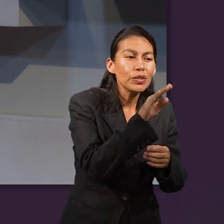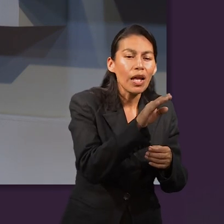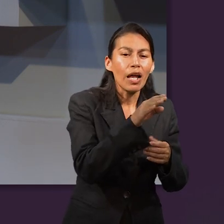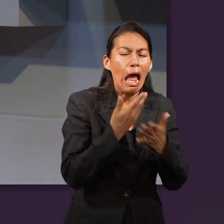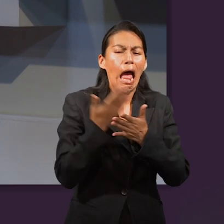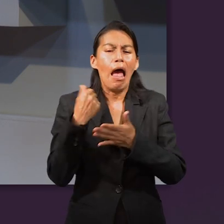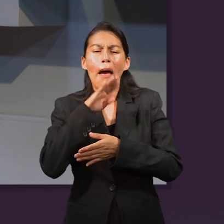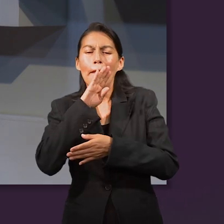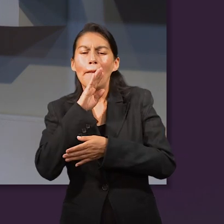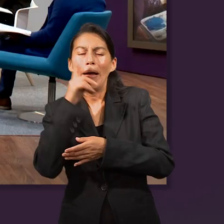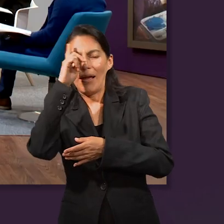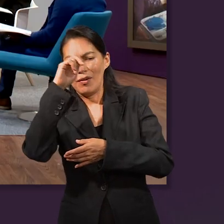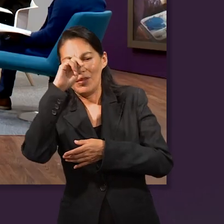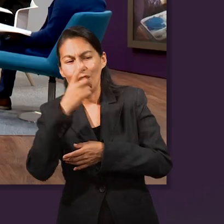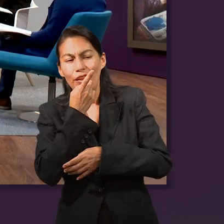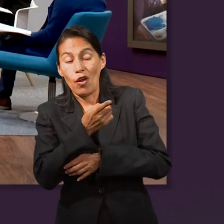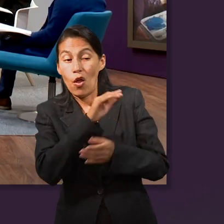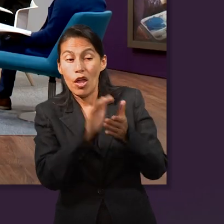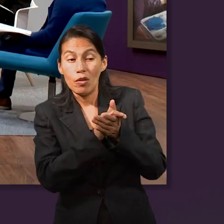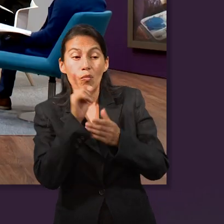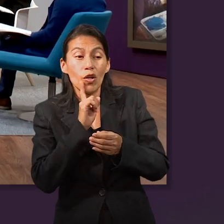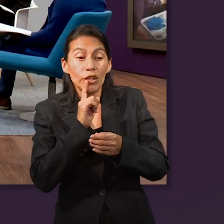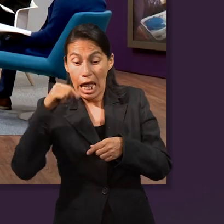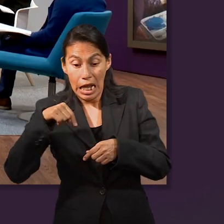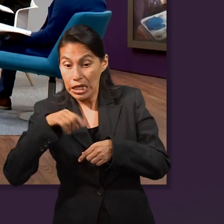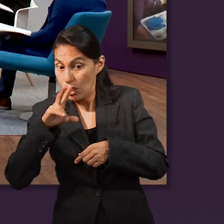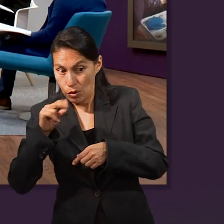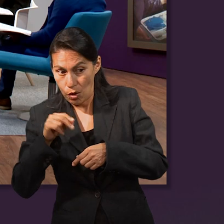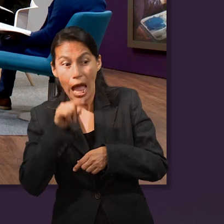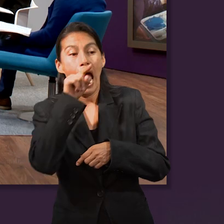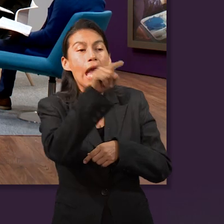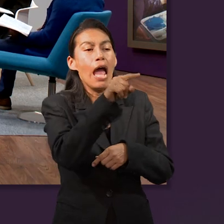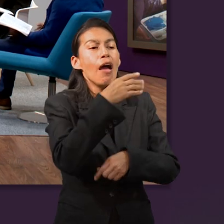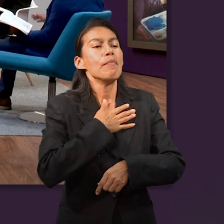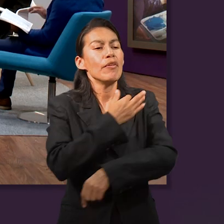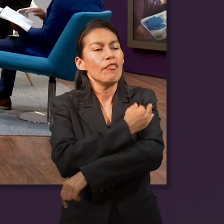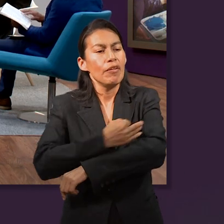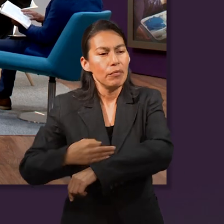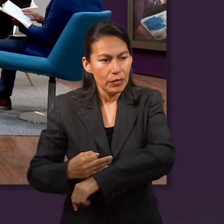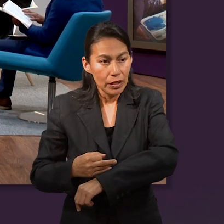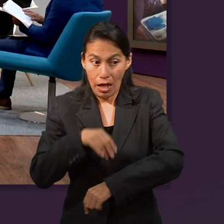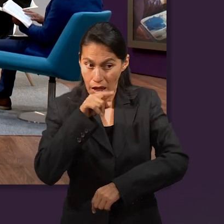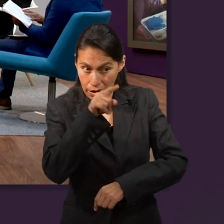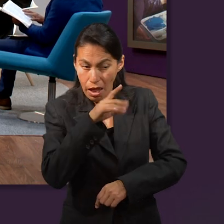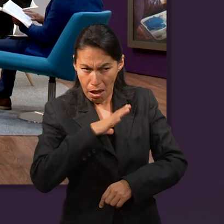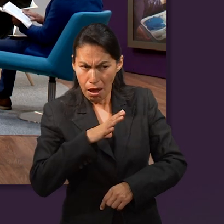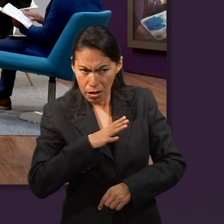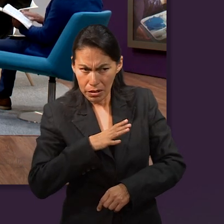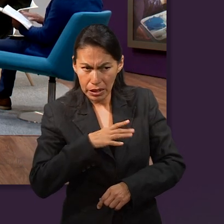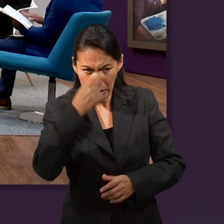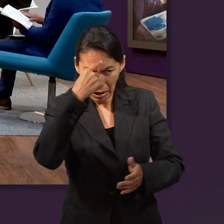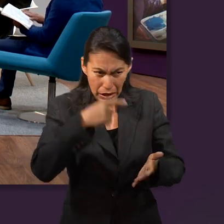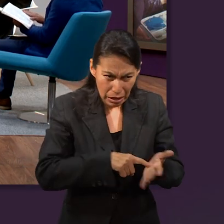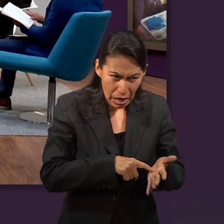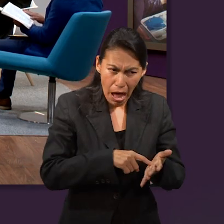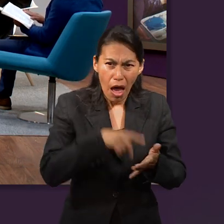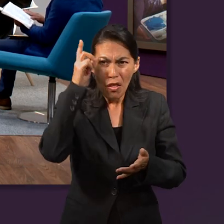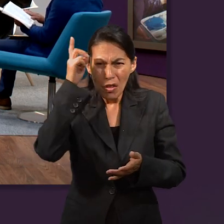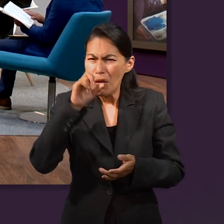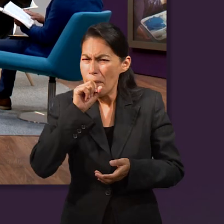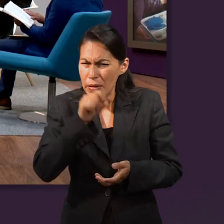esposa. Porque recordemos que su mamá le dijo, ¿sabes qué? Vete a buscar esposa, no de aquí, sino allá con mi parentela, gente que